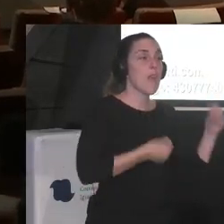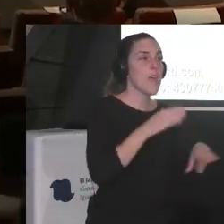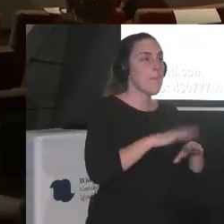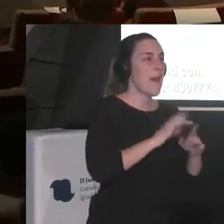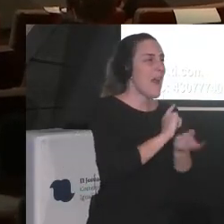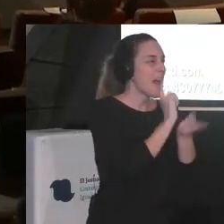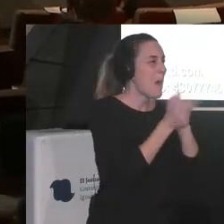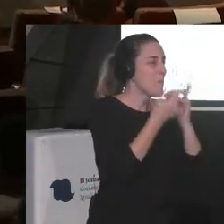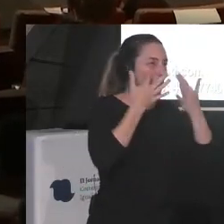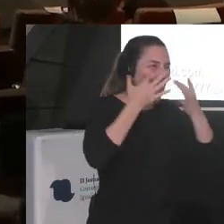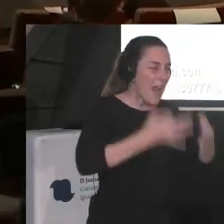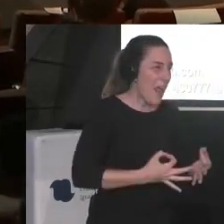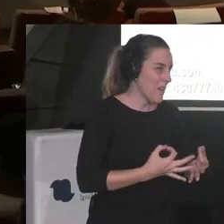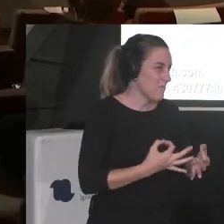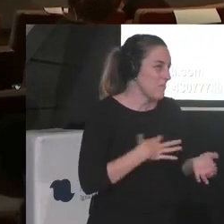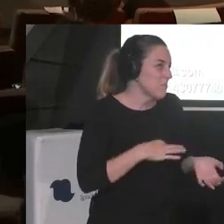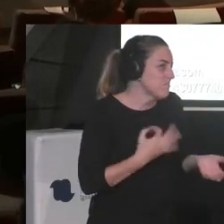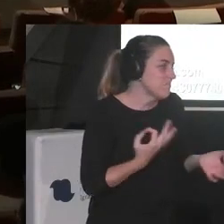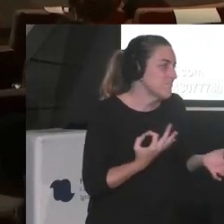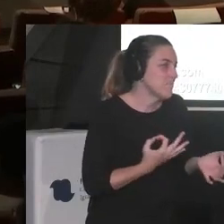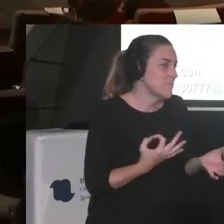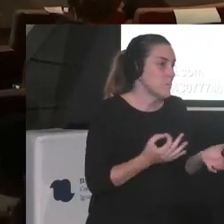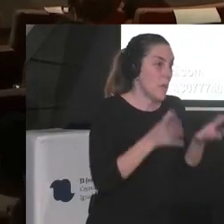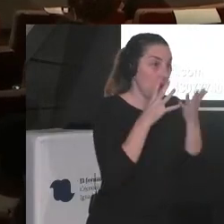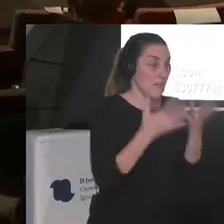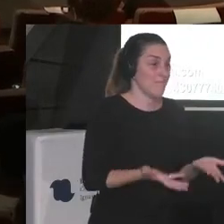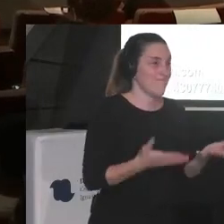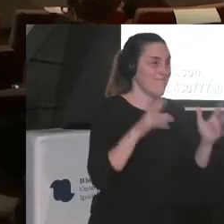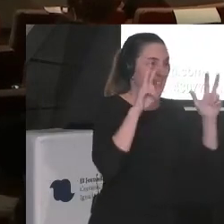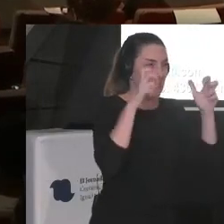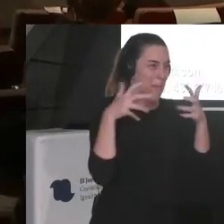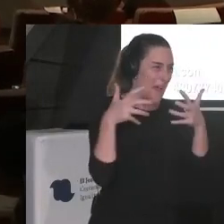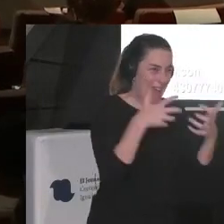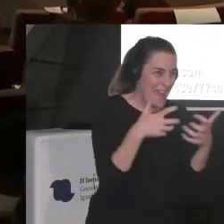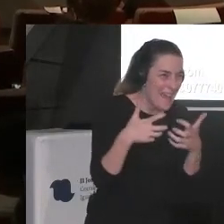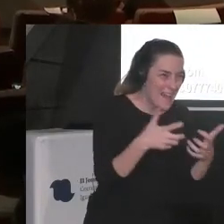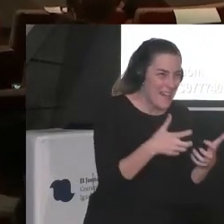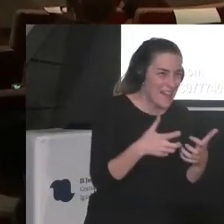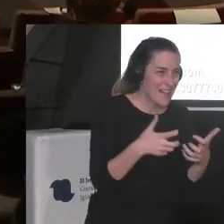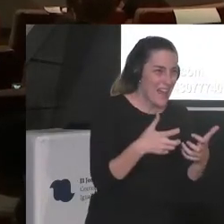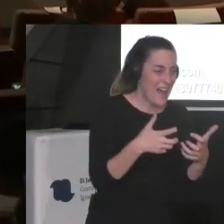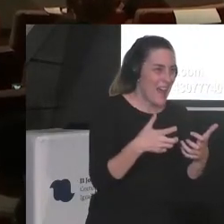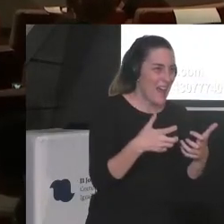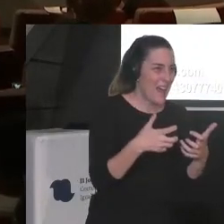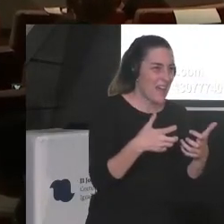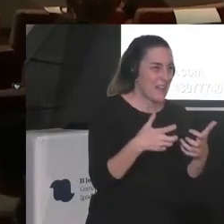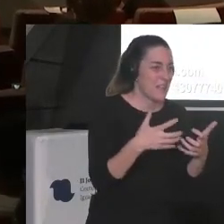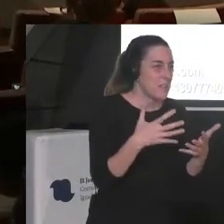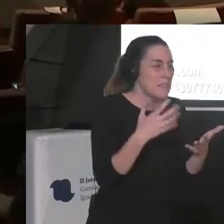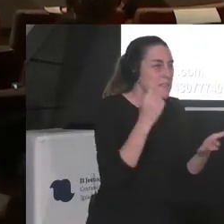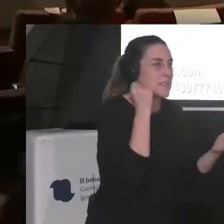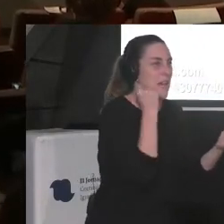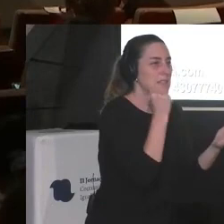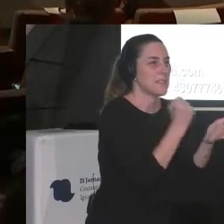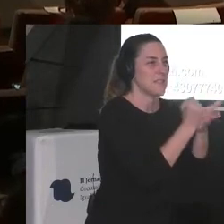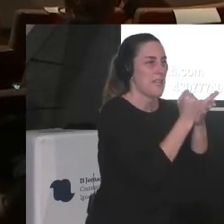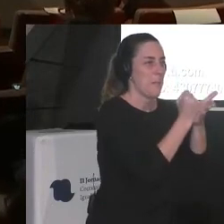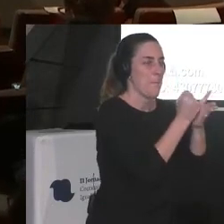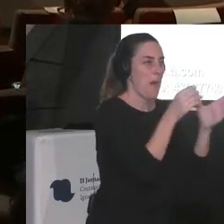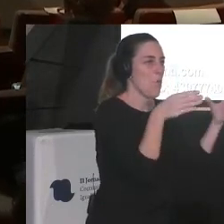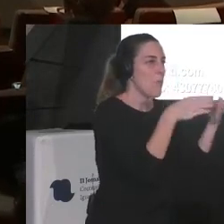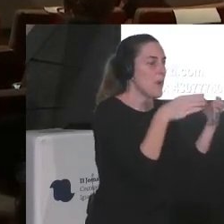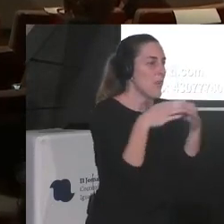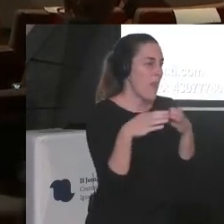cambio real ya que ahora mismo con todo lo de las guerras todo el estigma todo se tiene a todas esas